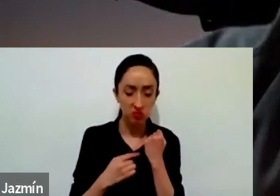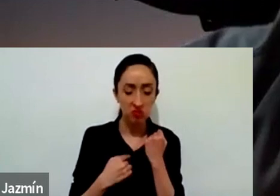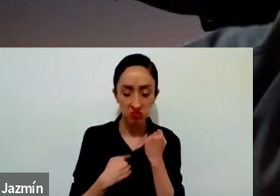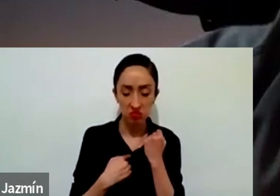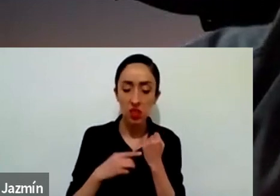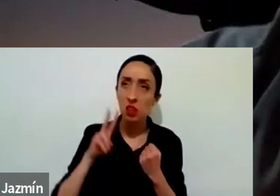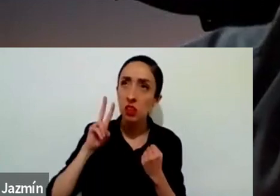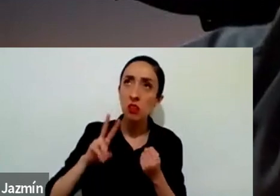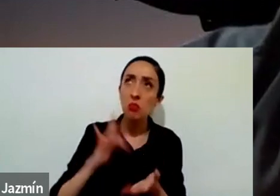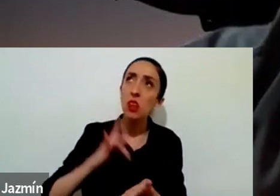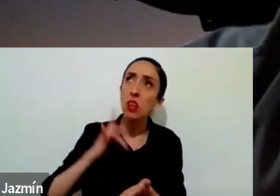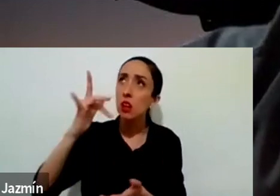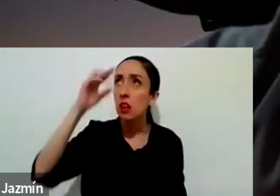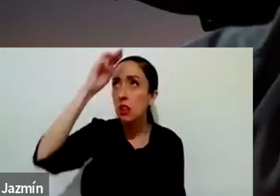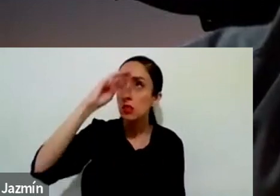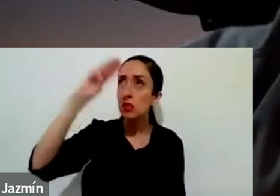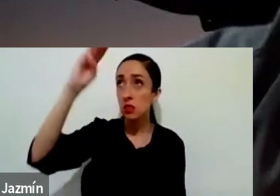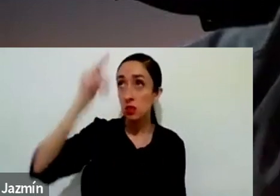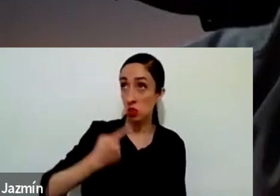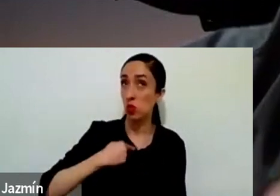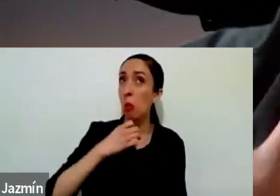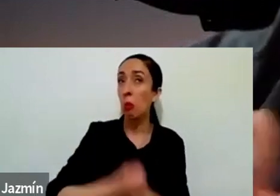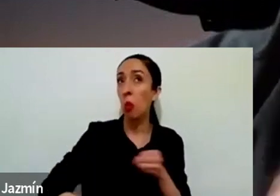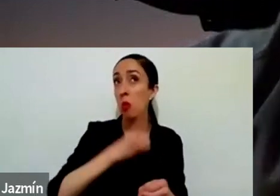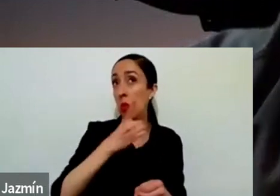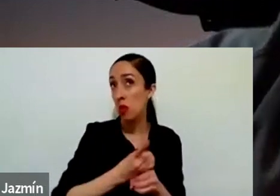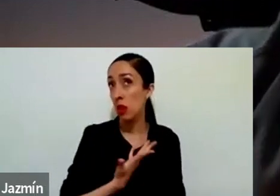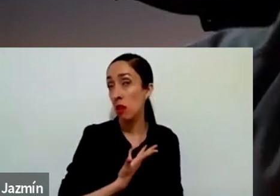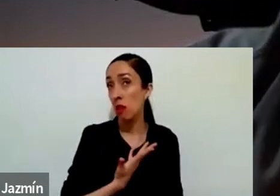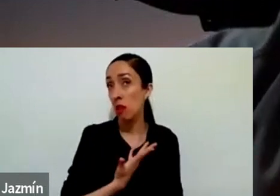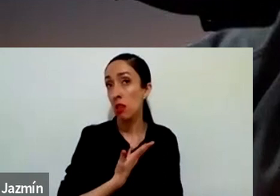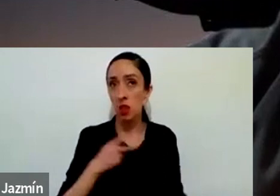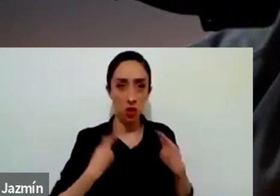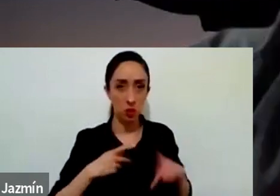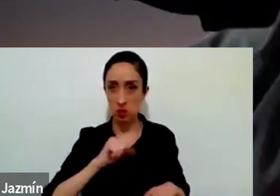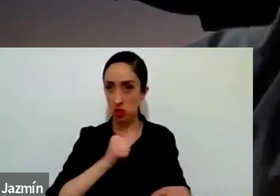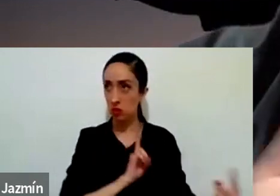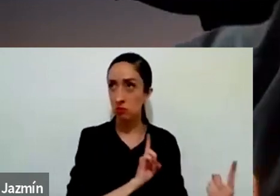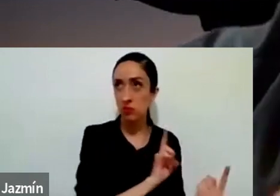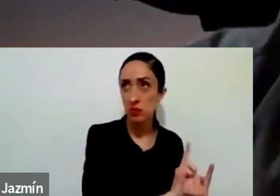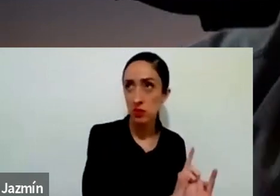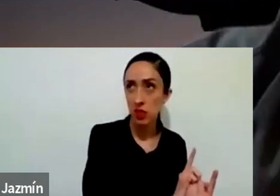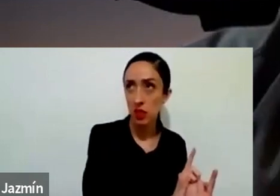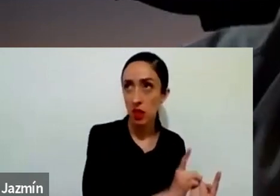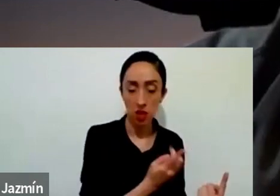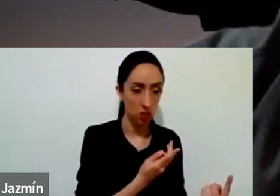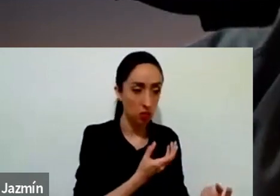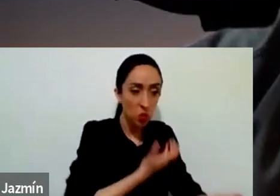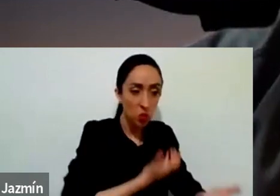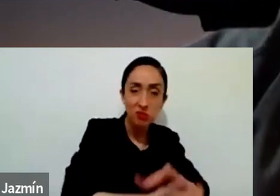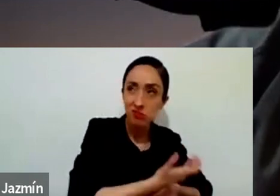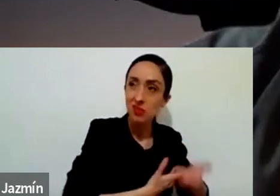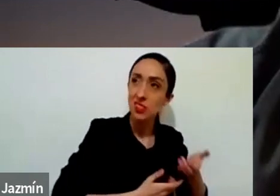oportunidad de compartir con esta persona que, a lo mejor, no había tenido oportunidad de compartir